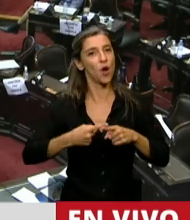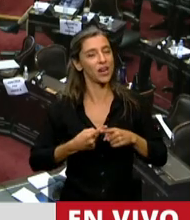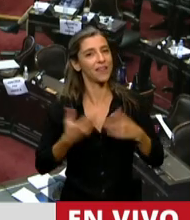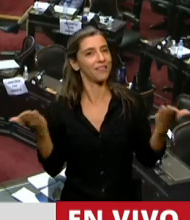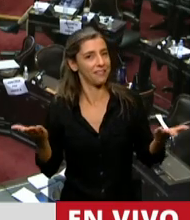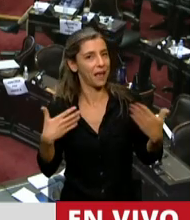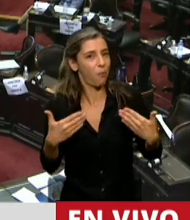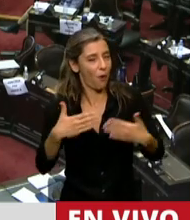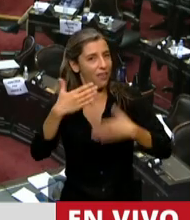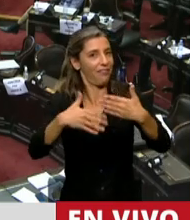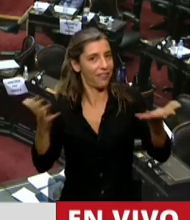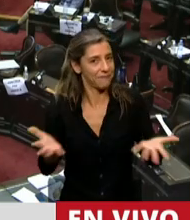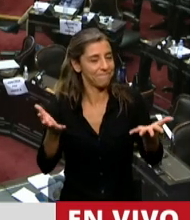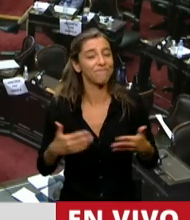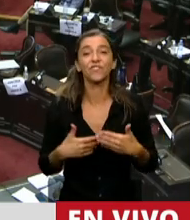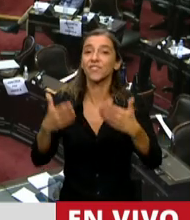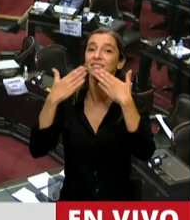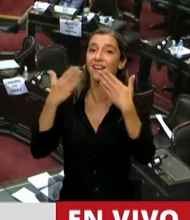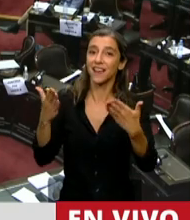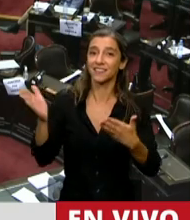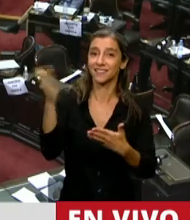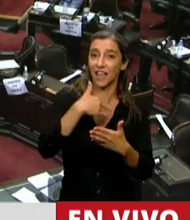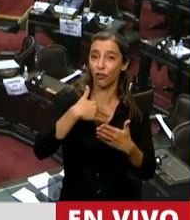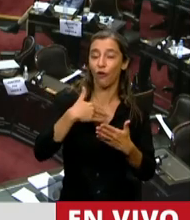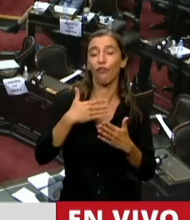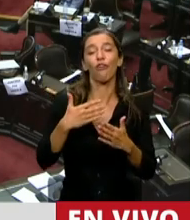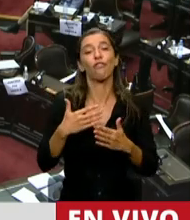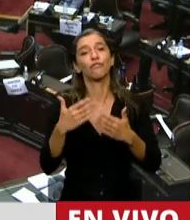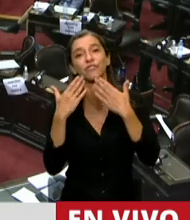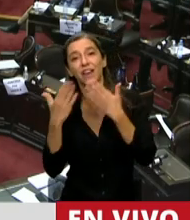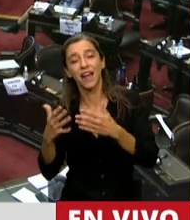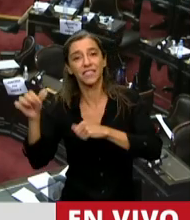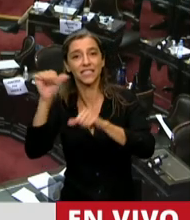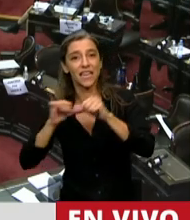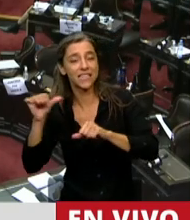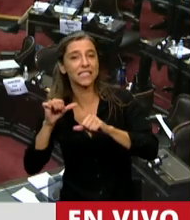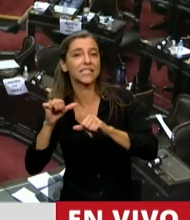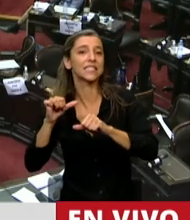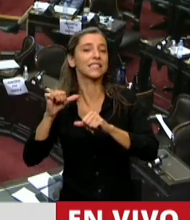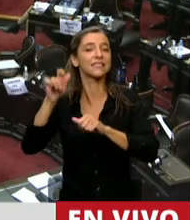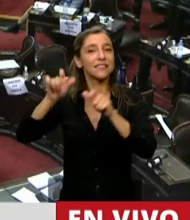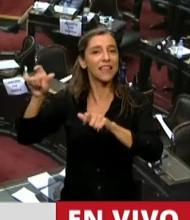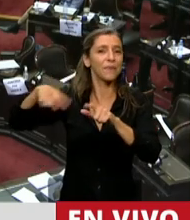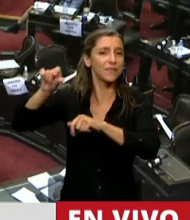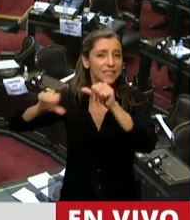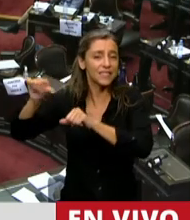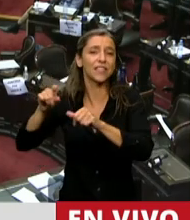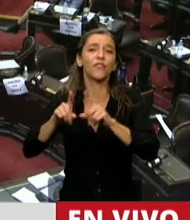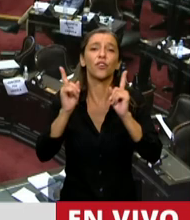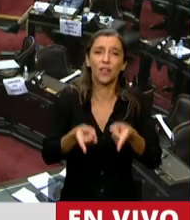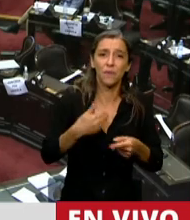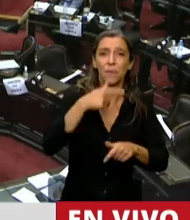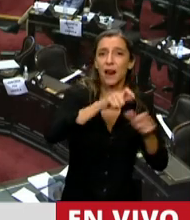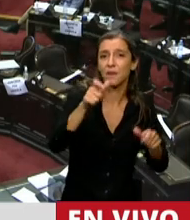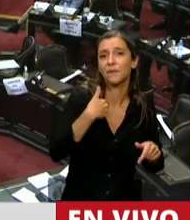ellos, para los que están los colegas científicos, los que están en la trinchera de la lucha contra el COVID, en la primera